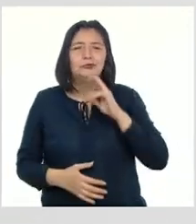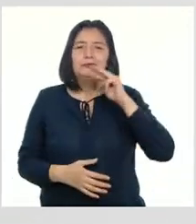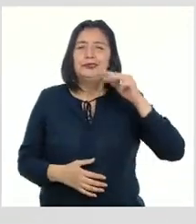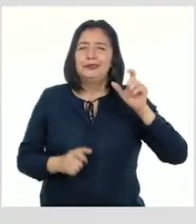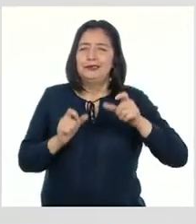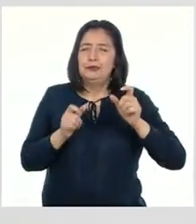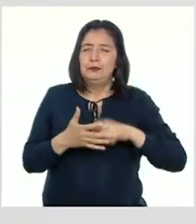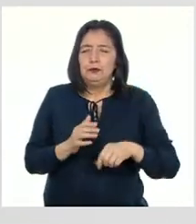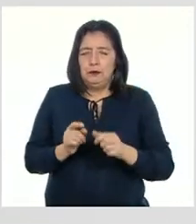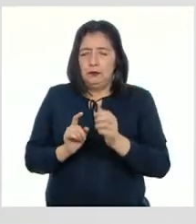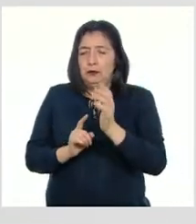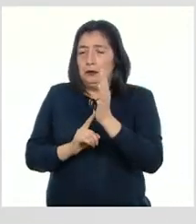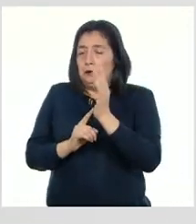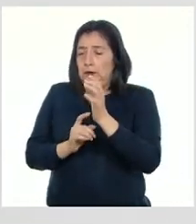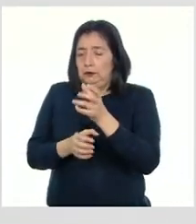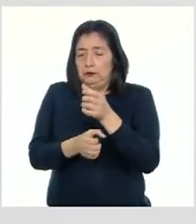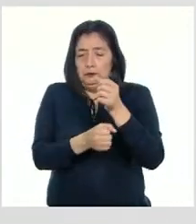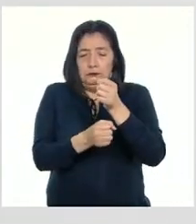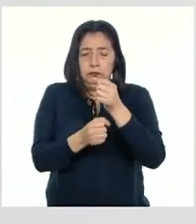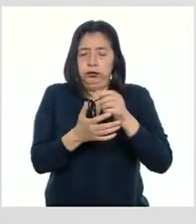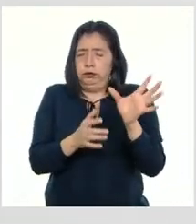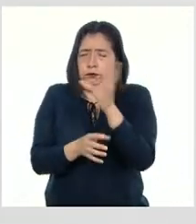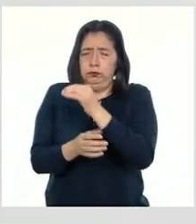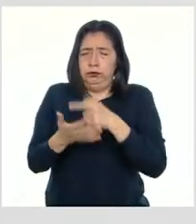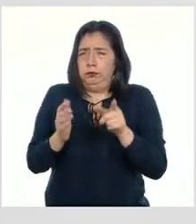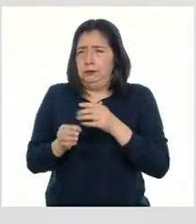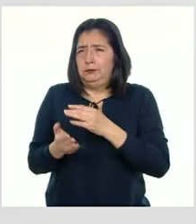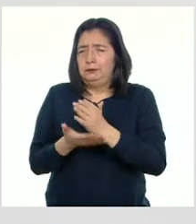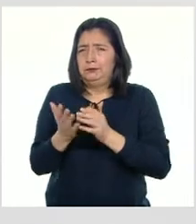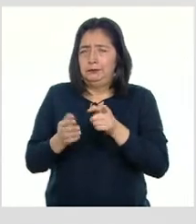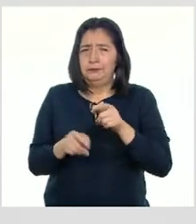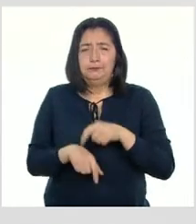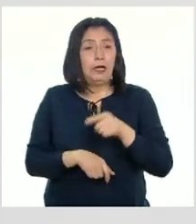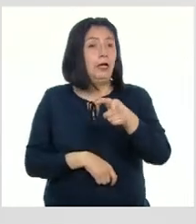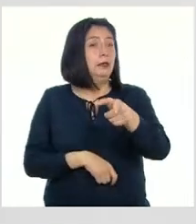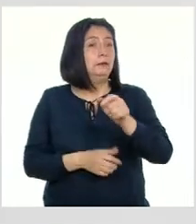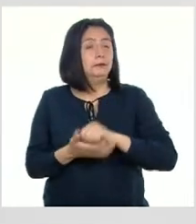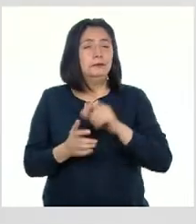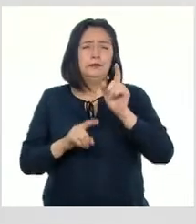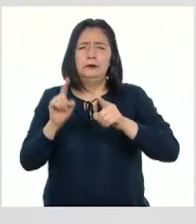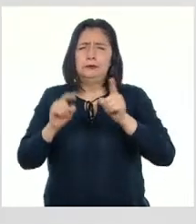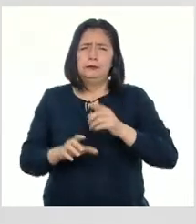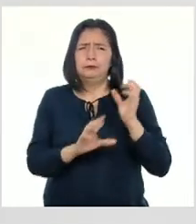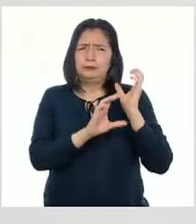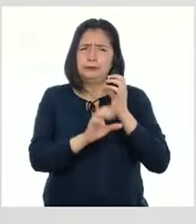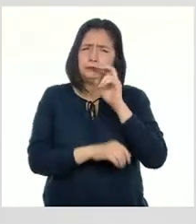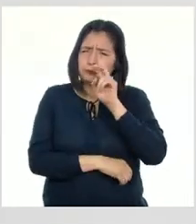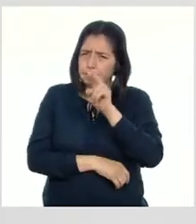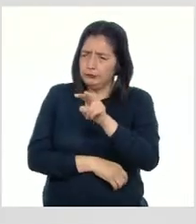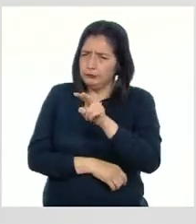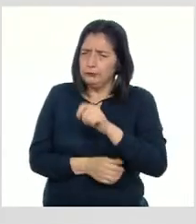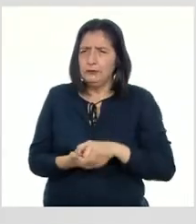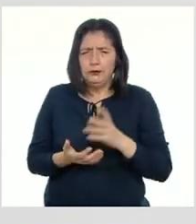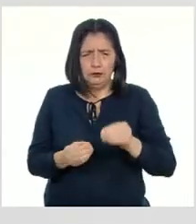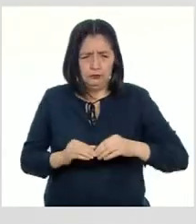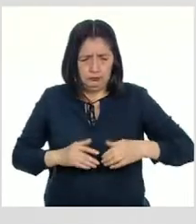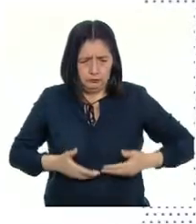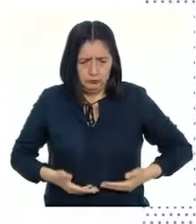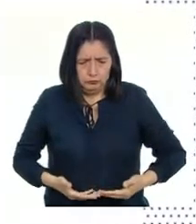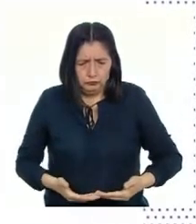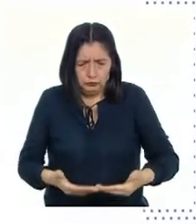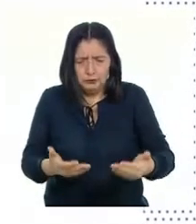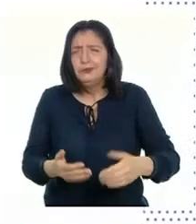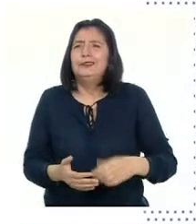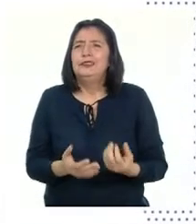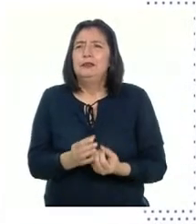devotos Las velas Todo es parte del momento Ah, y en algunas procesiones también he visto que hay como alfombra de flores